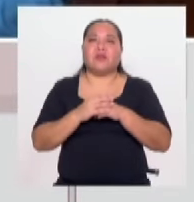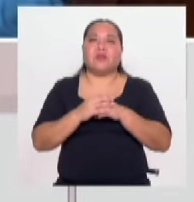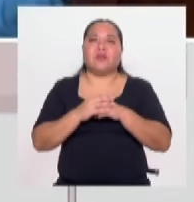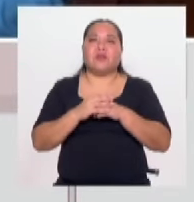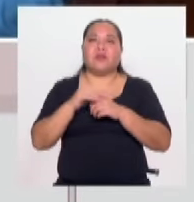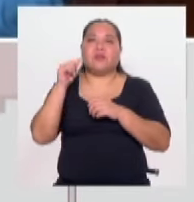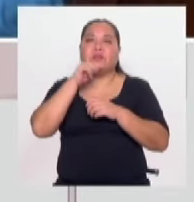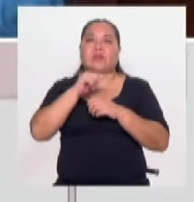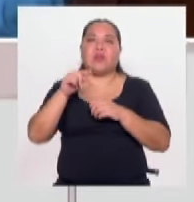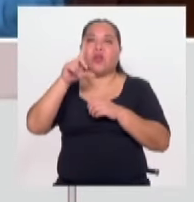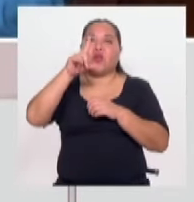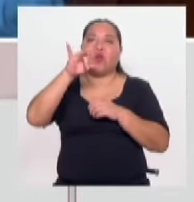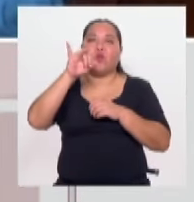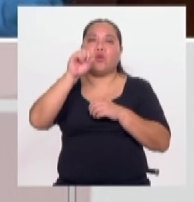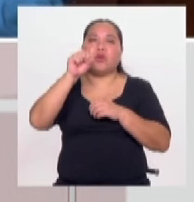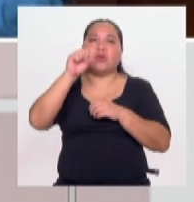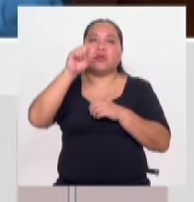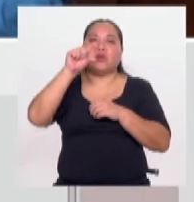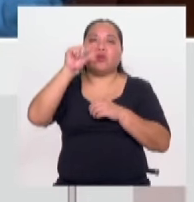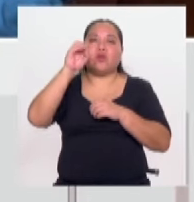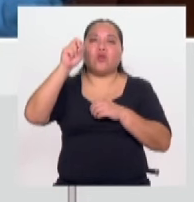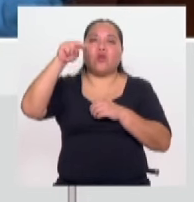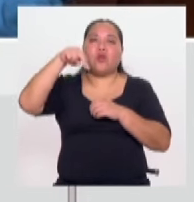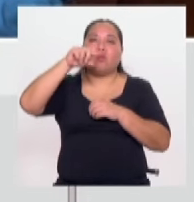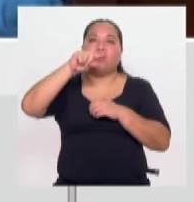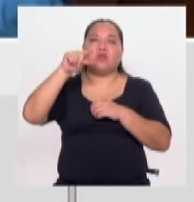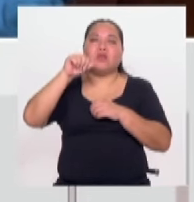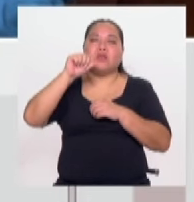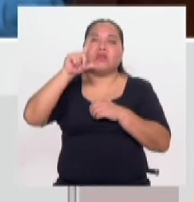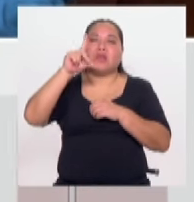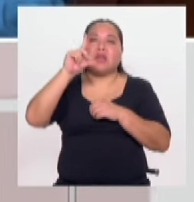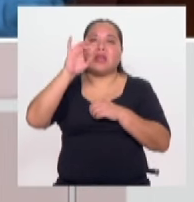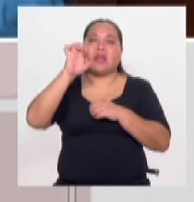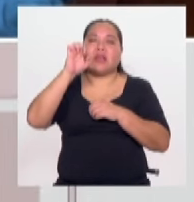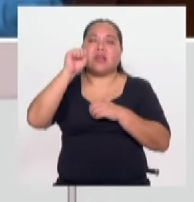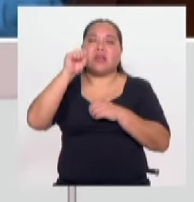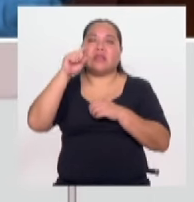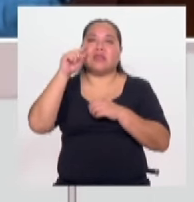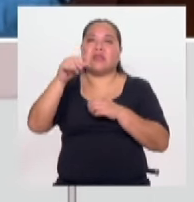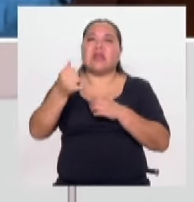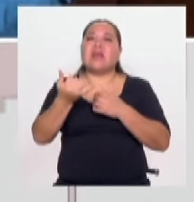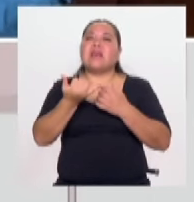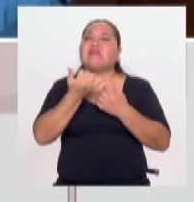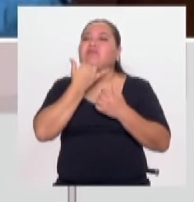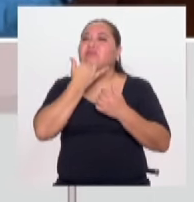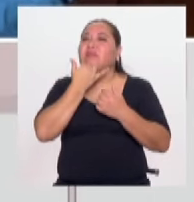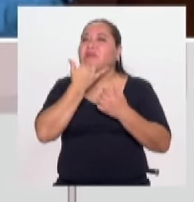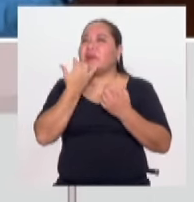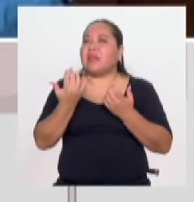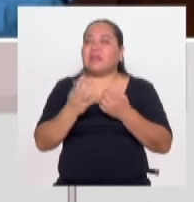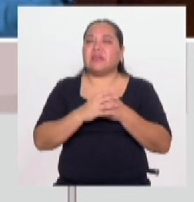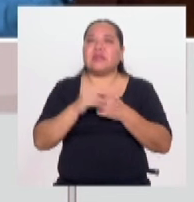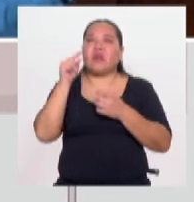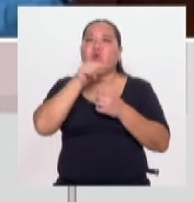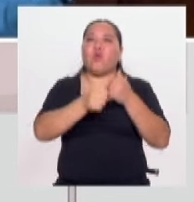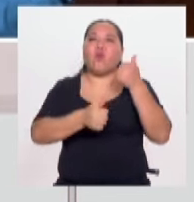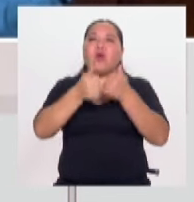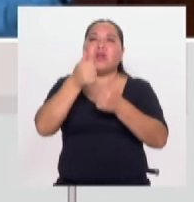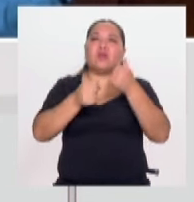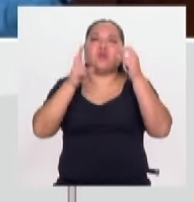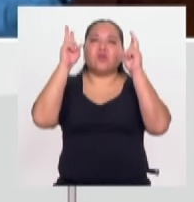Exteriores, Luis González Posada, para poder analizar qué es lo que se viene en esta reunión, cuáles son los temas a tratar, sin duda alguna,